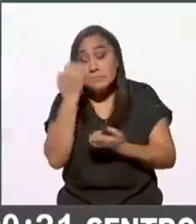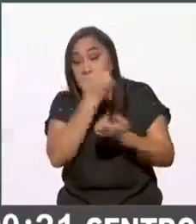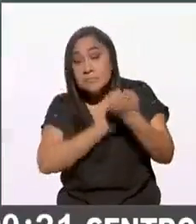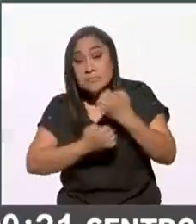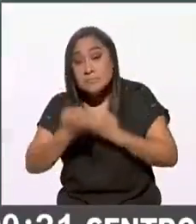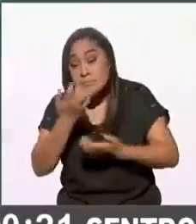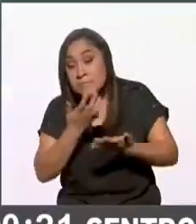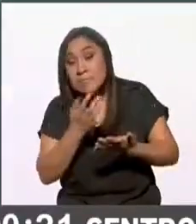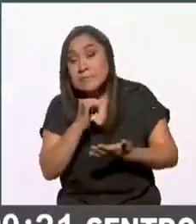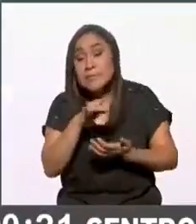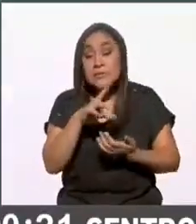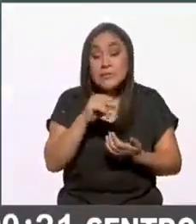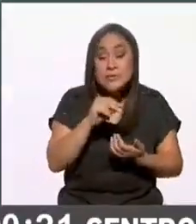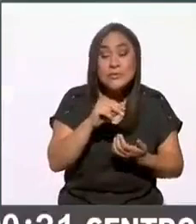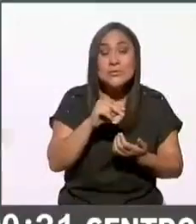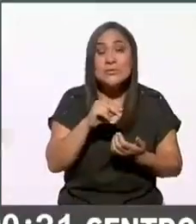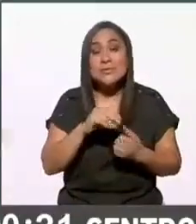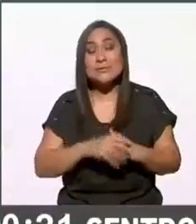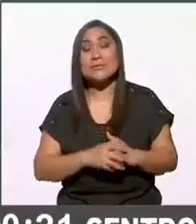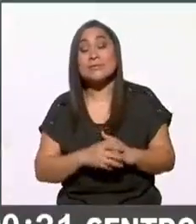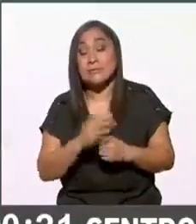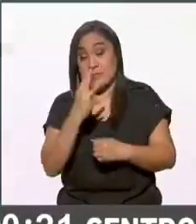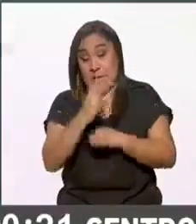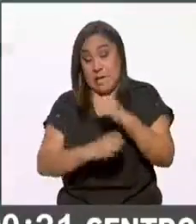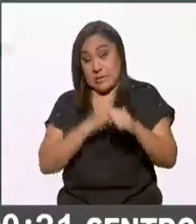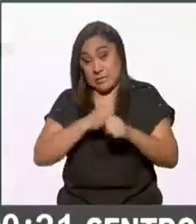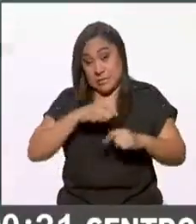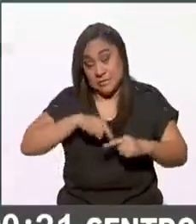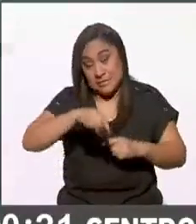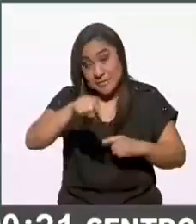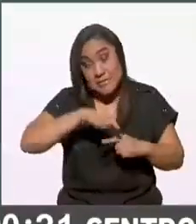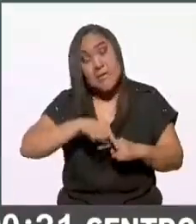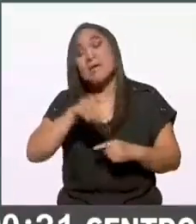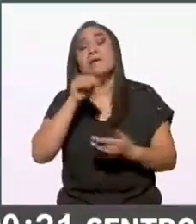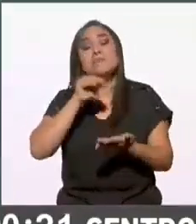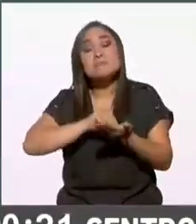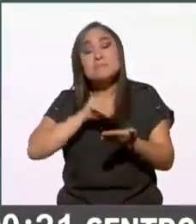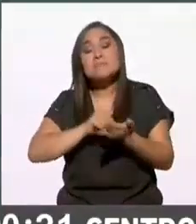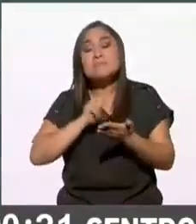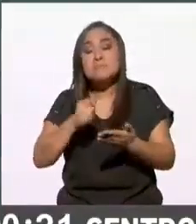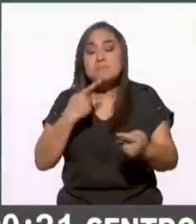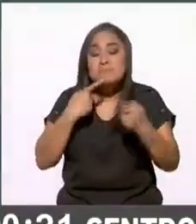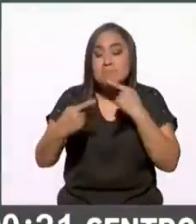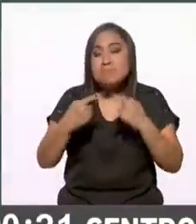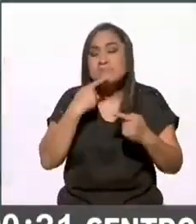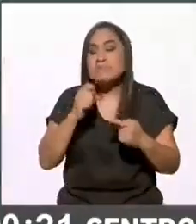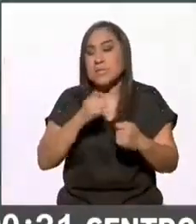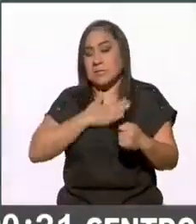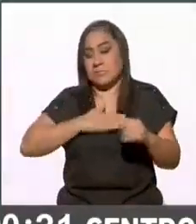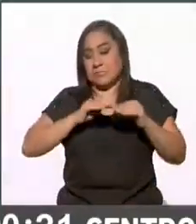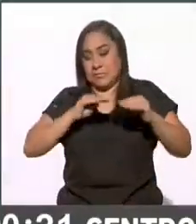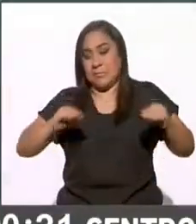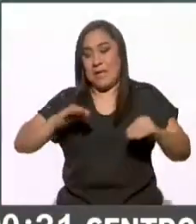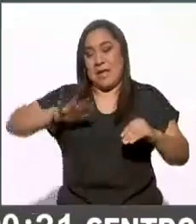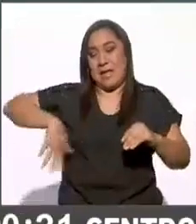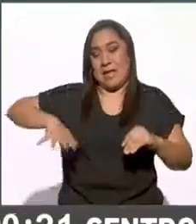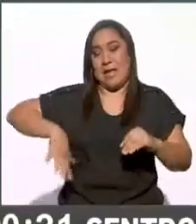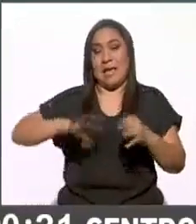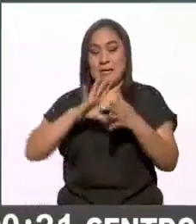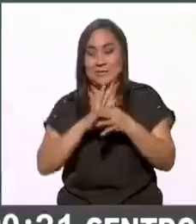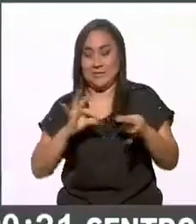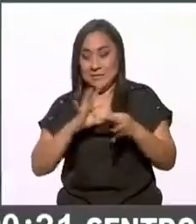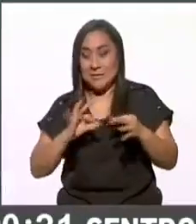no estas alianzas y durante los siguientes tres años también continuar este diálogo democrático del cual ya mencionabas previamente Juan